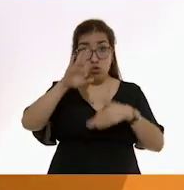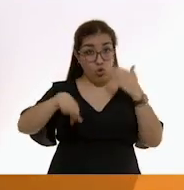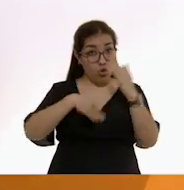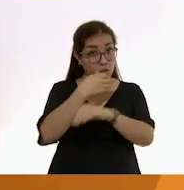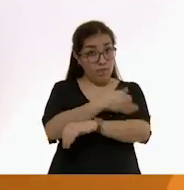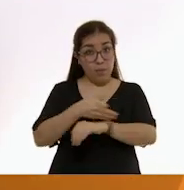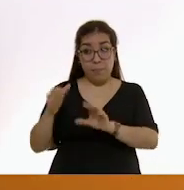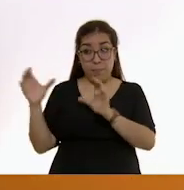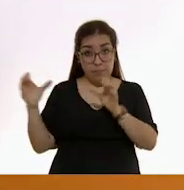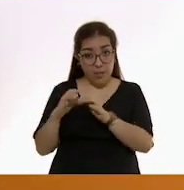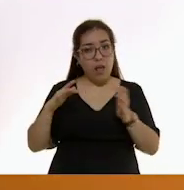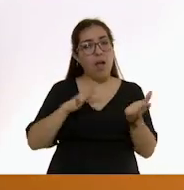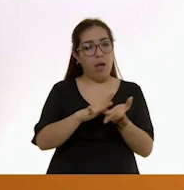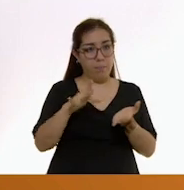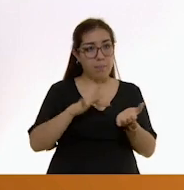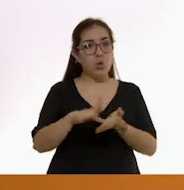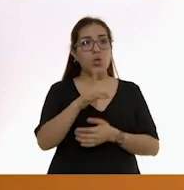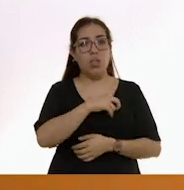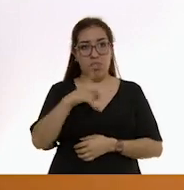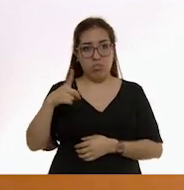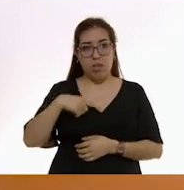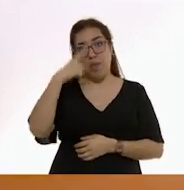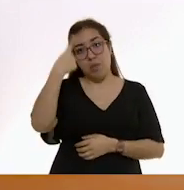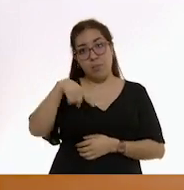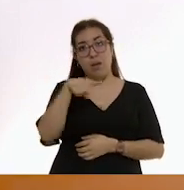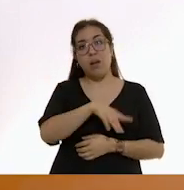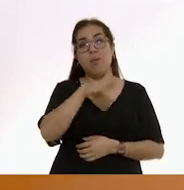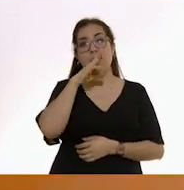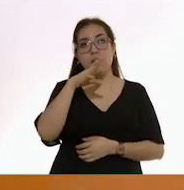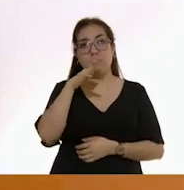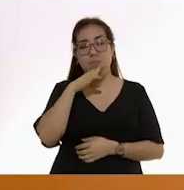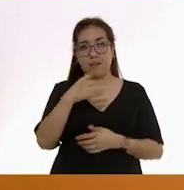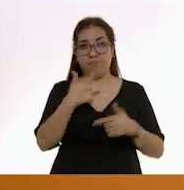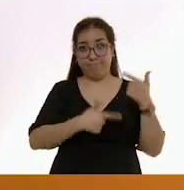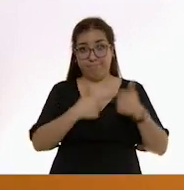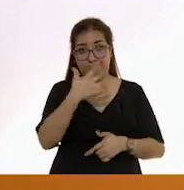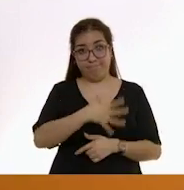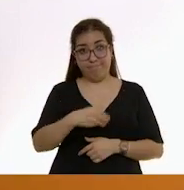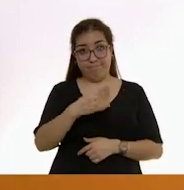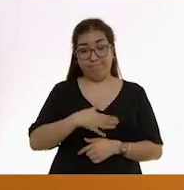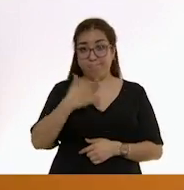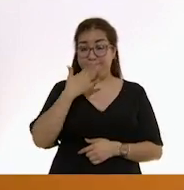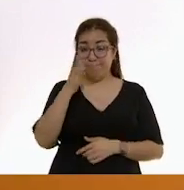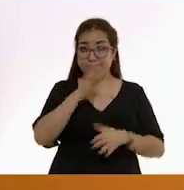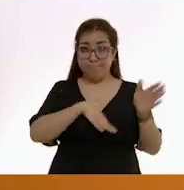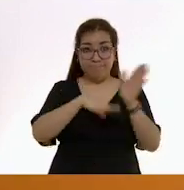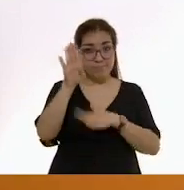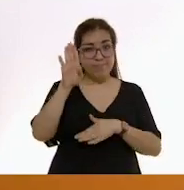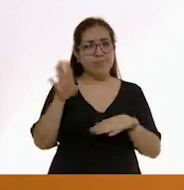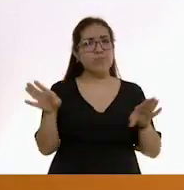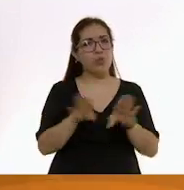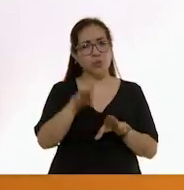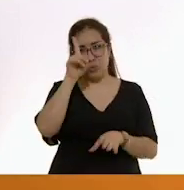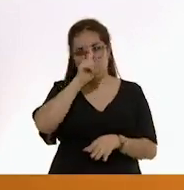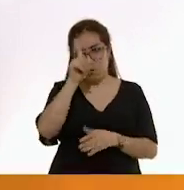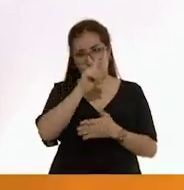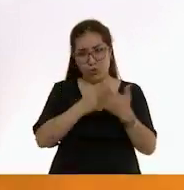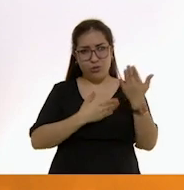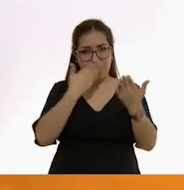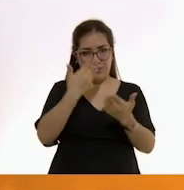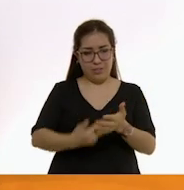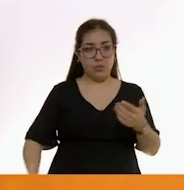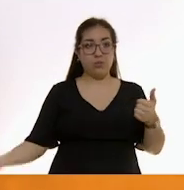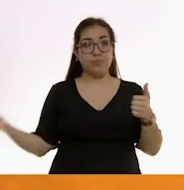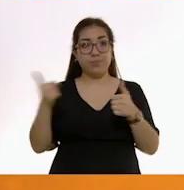ayudar a que mamá logre una lactancia exitosa. Quiero darles algunos consejos para lograrlo. 1.